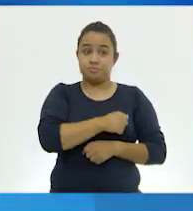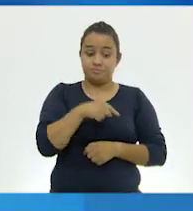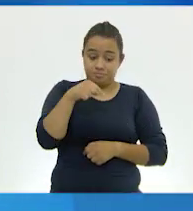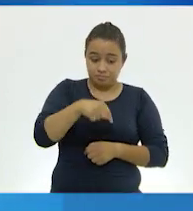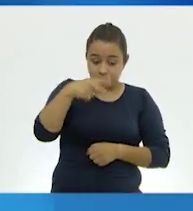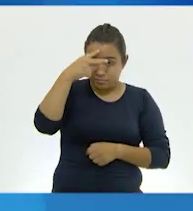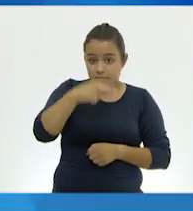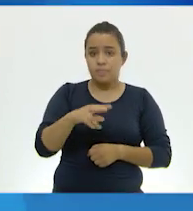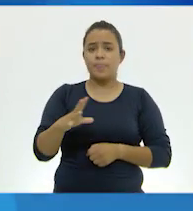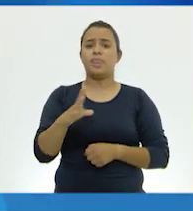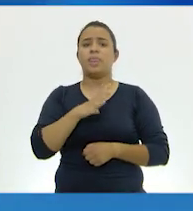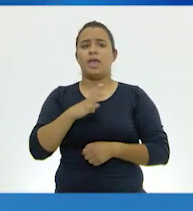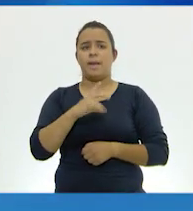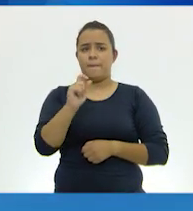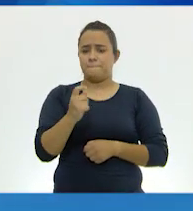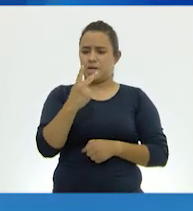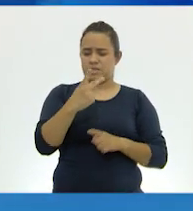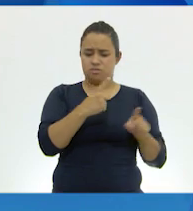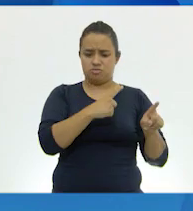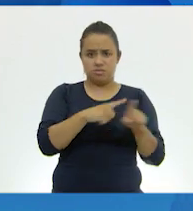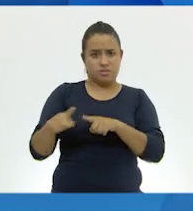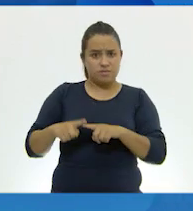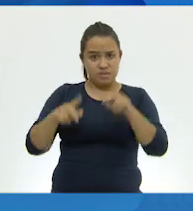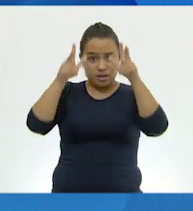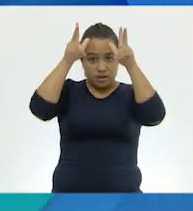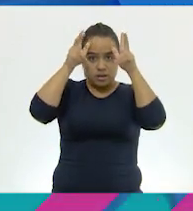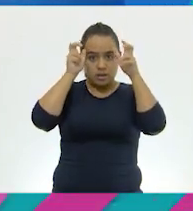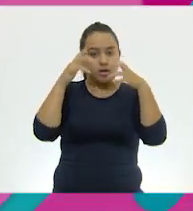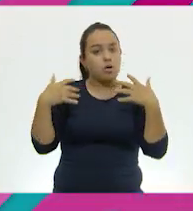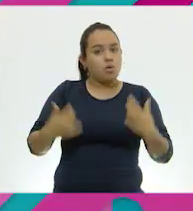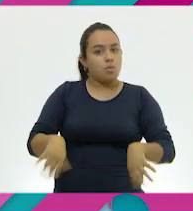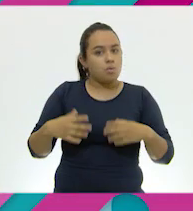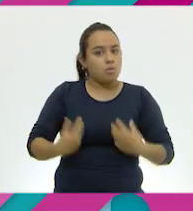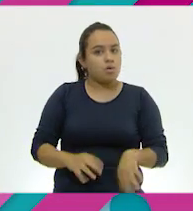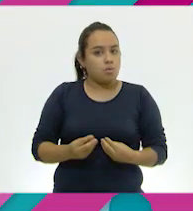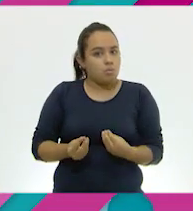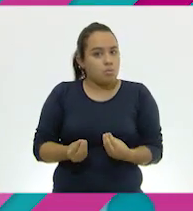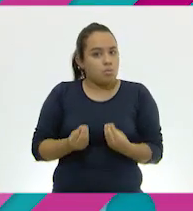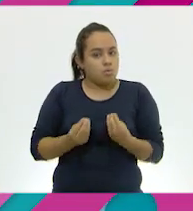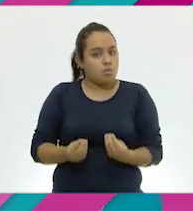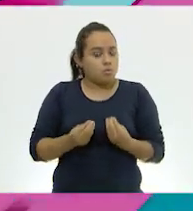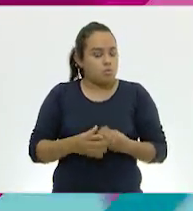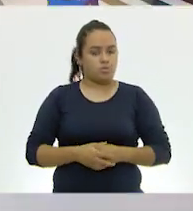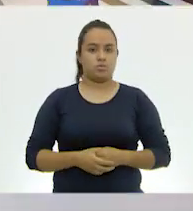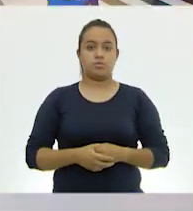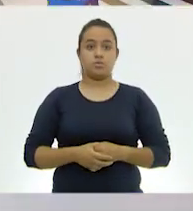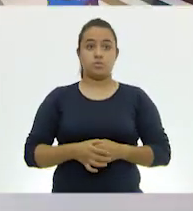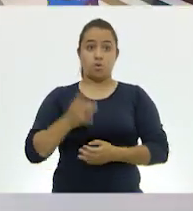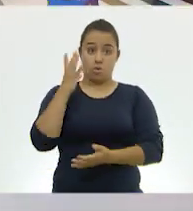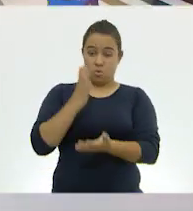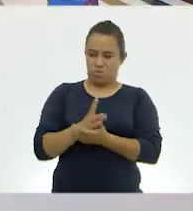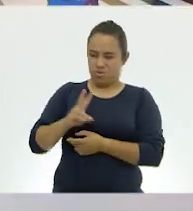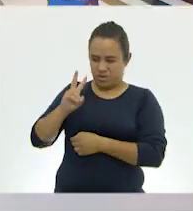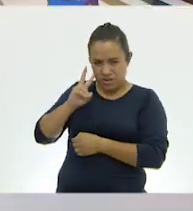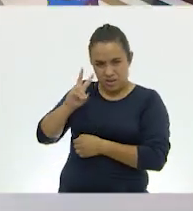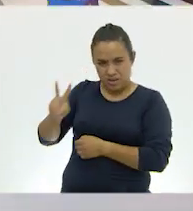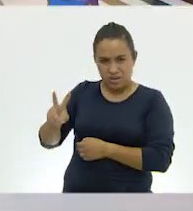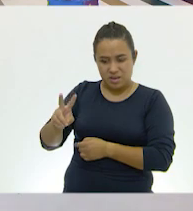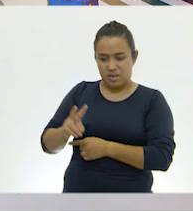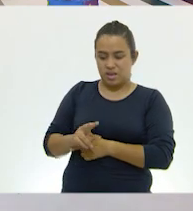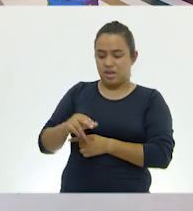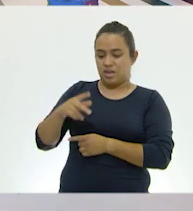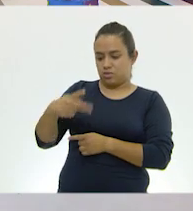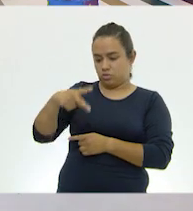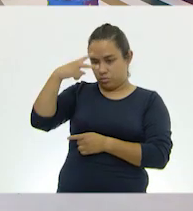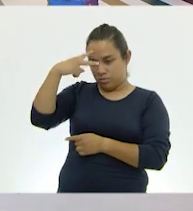22 especies de ajolotes. ¡Wow! Son bastantes. Exacto. No nada más tenemos este, que es la especie Ambistoma